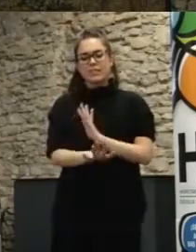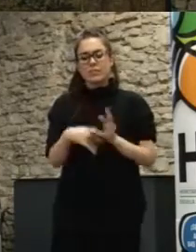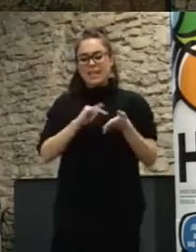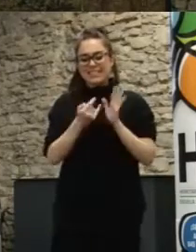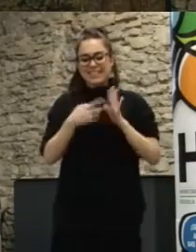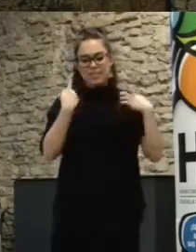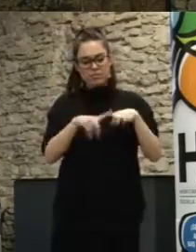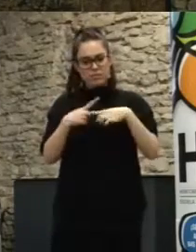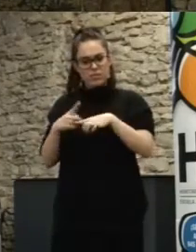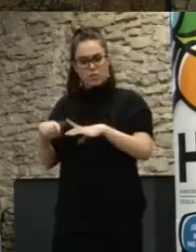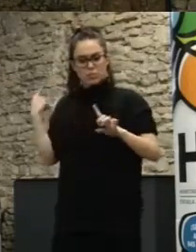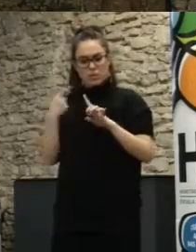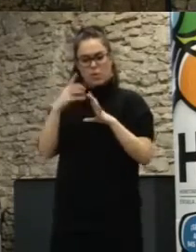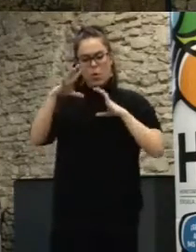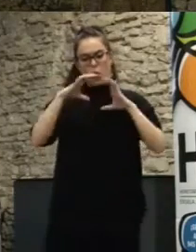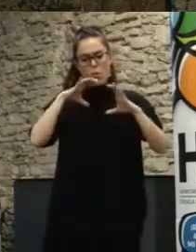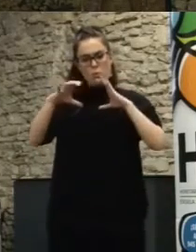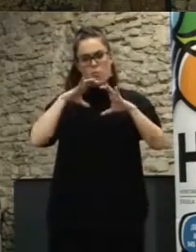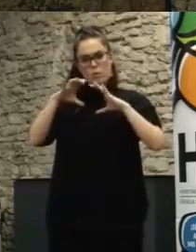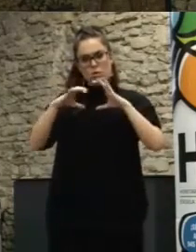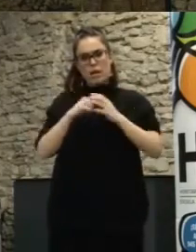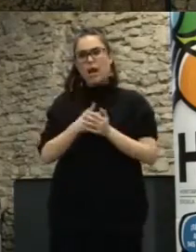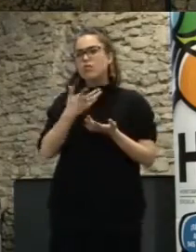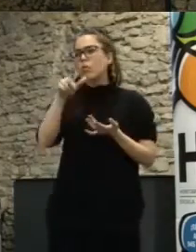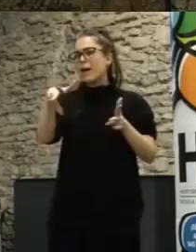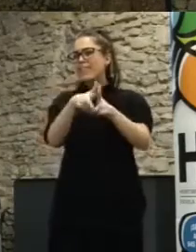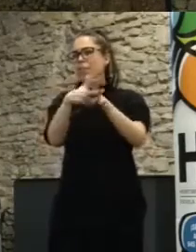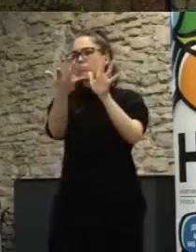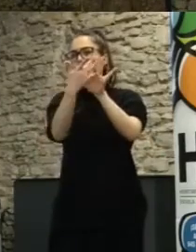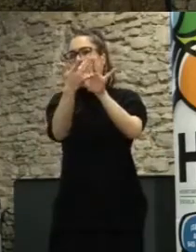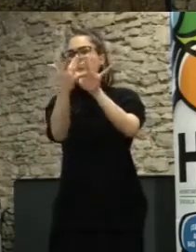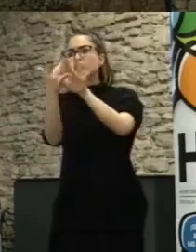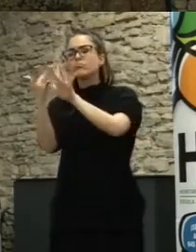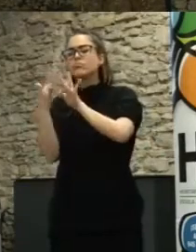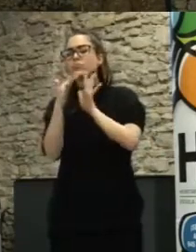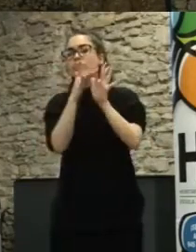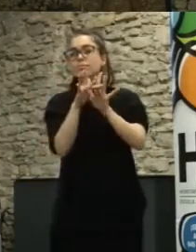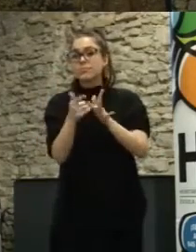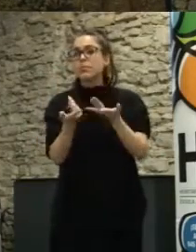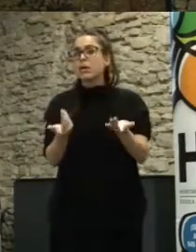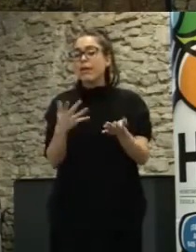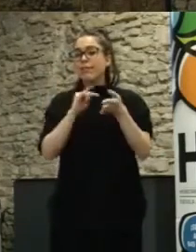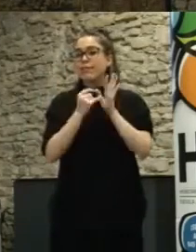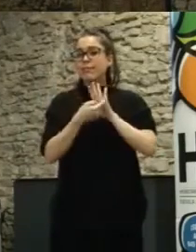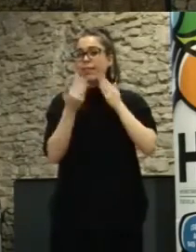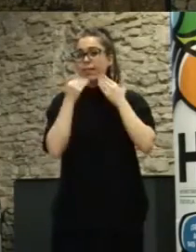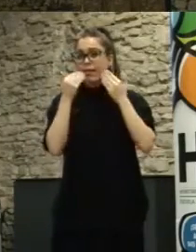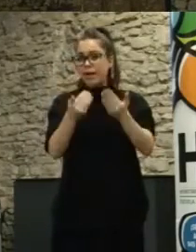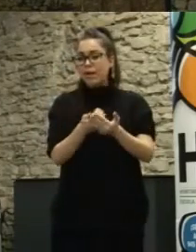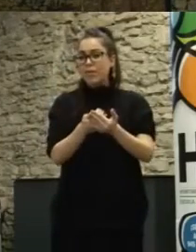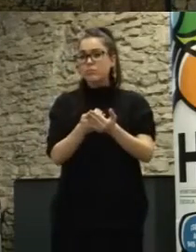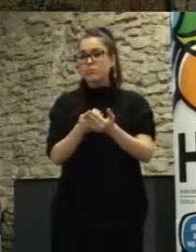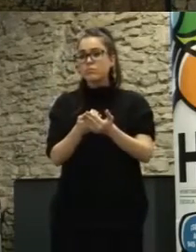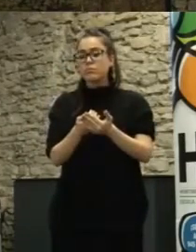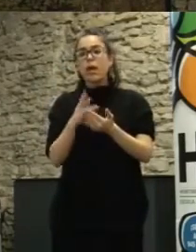técnicas para comunicar o para contactar con los ciudadanos y en base a esas técnicas bueno pues se han recogido